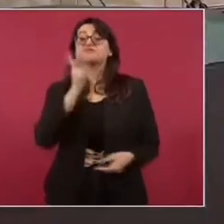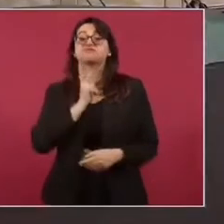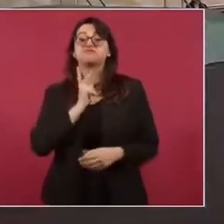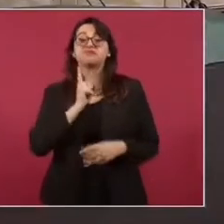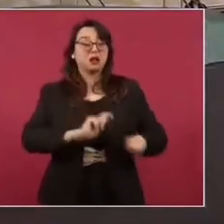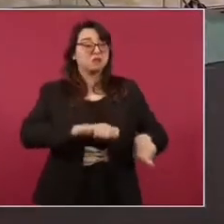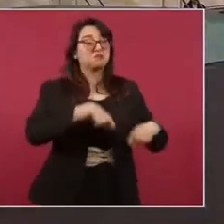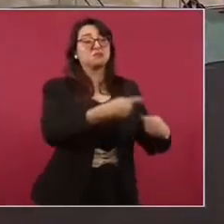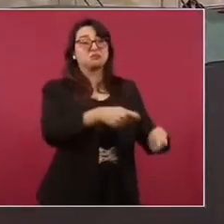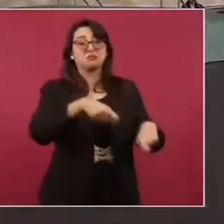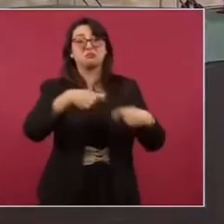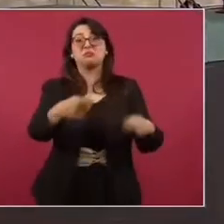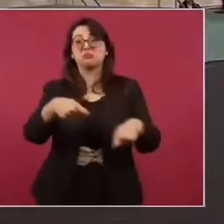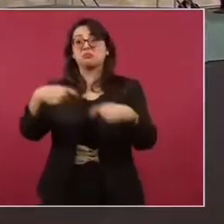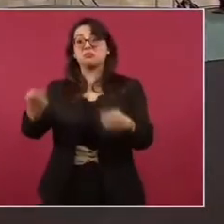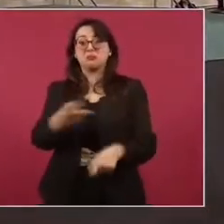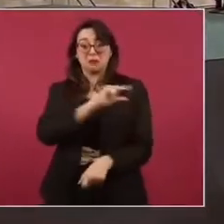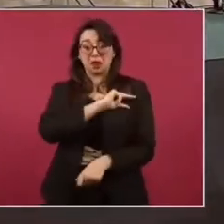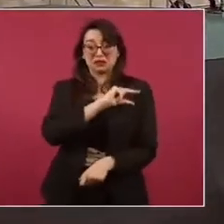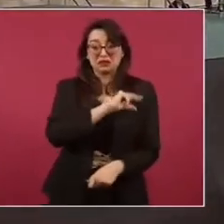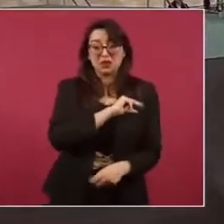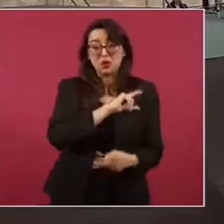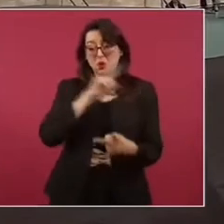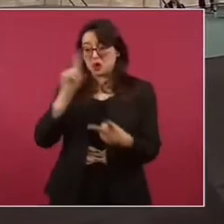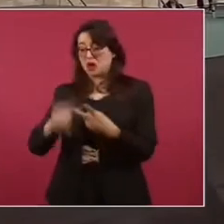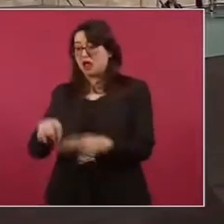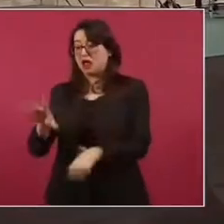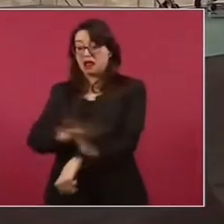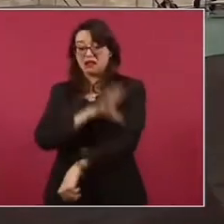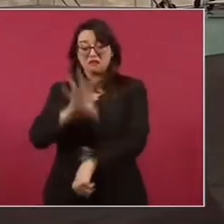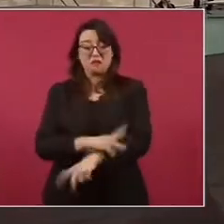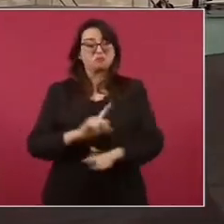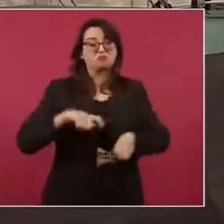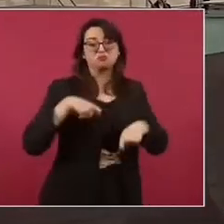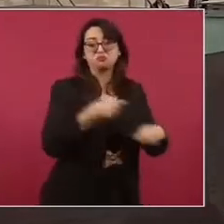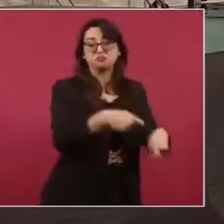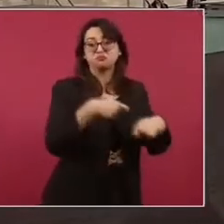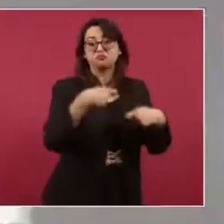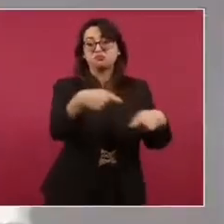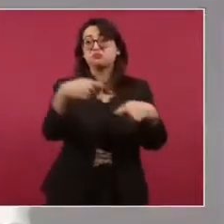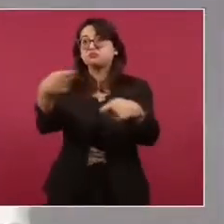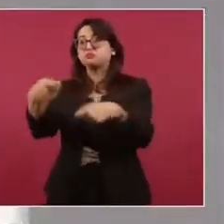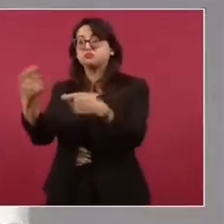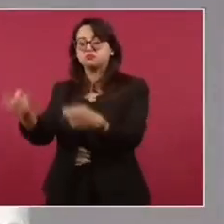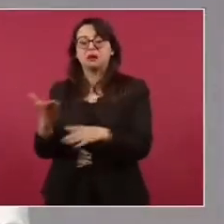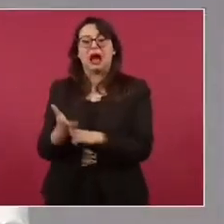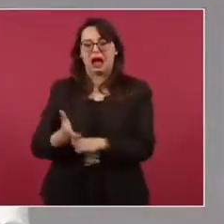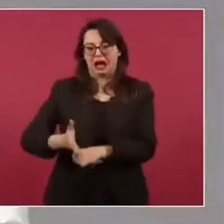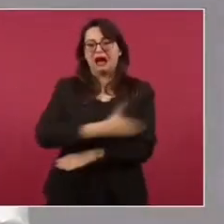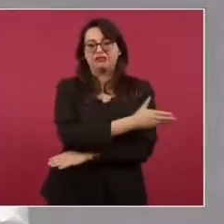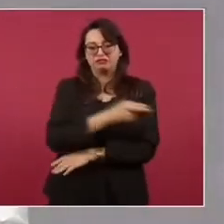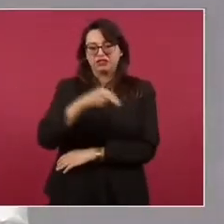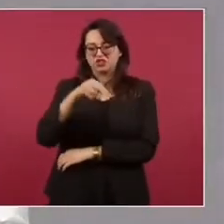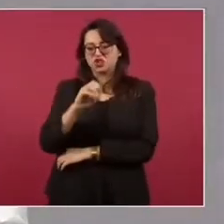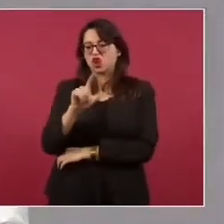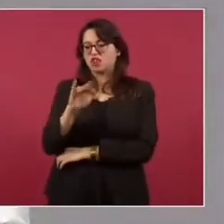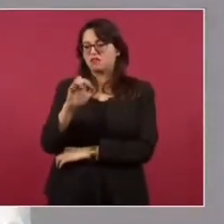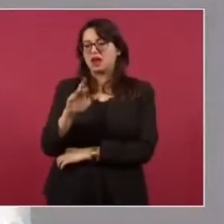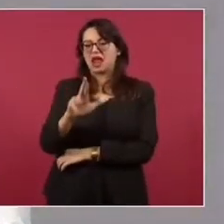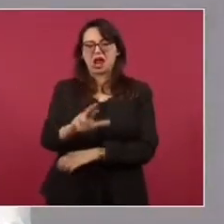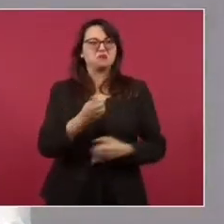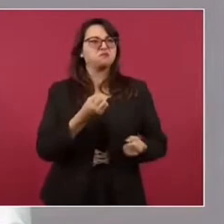petróleo y la electricidad que los neoliberales habían vendido al mejor costor bajo el